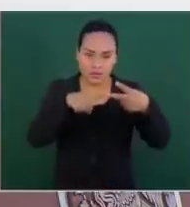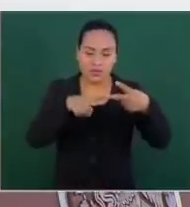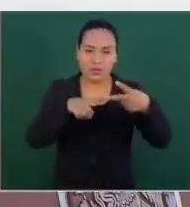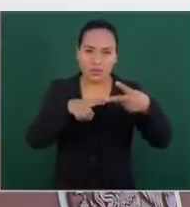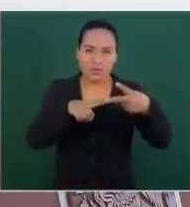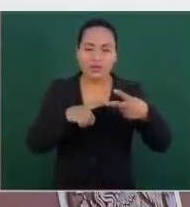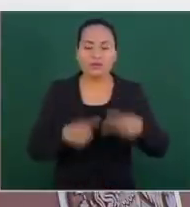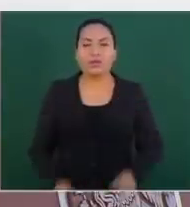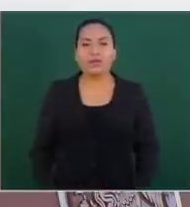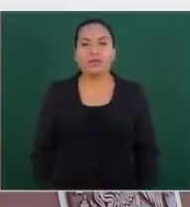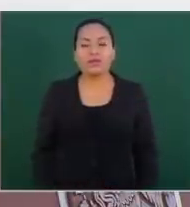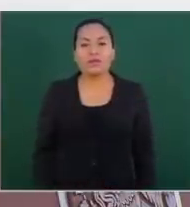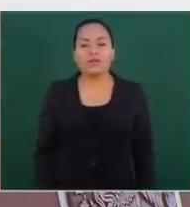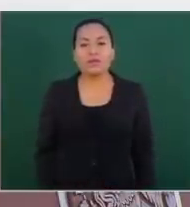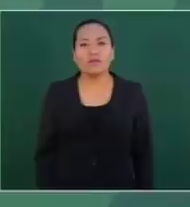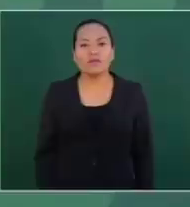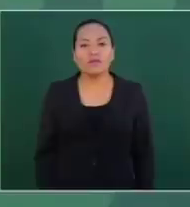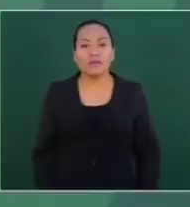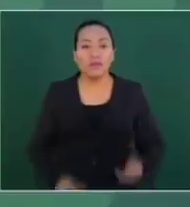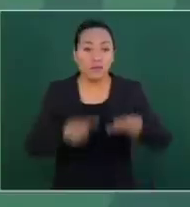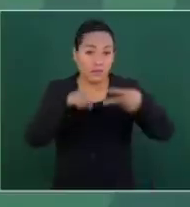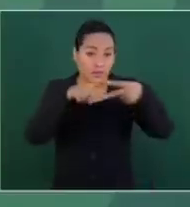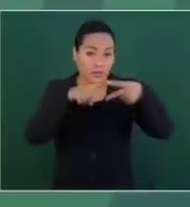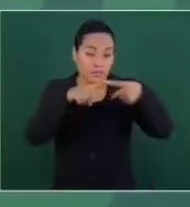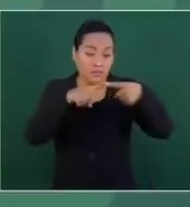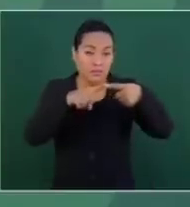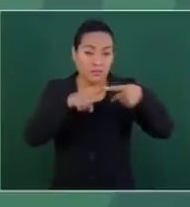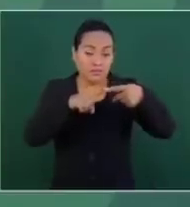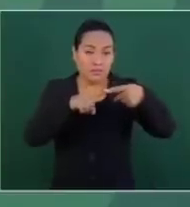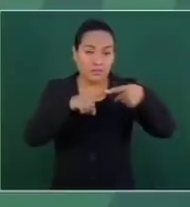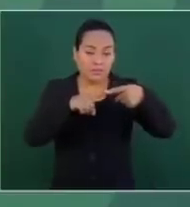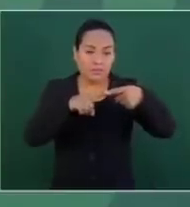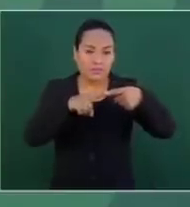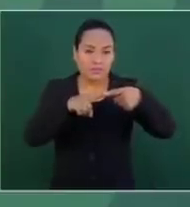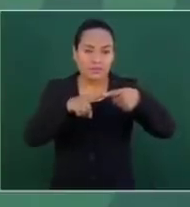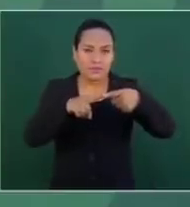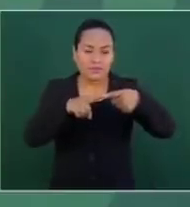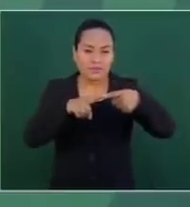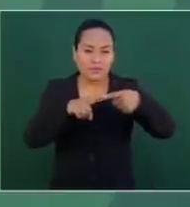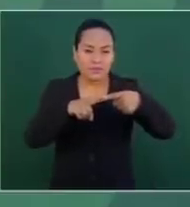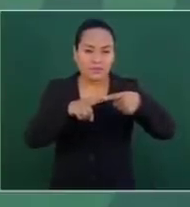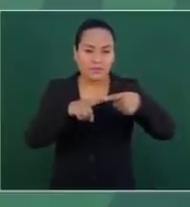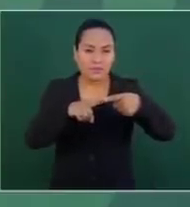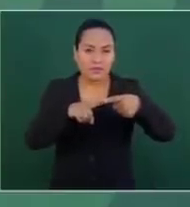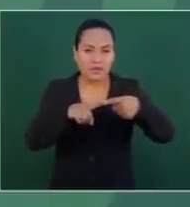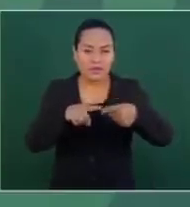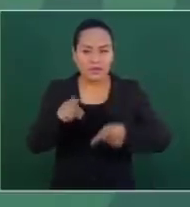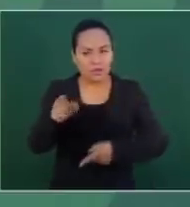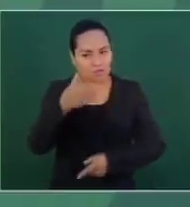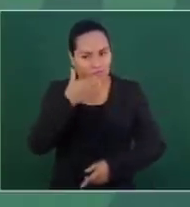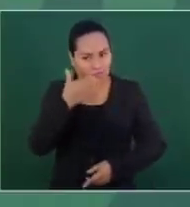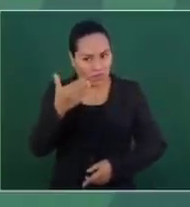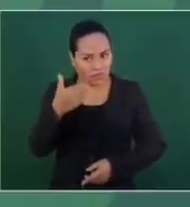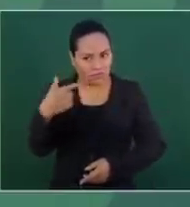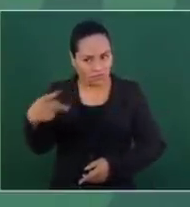Una, hacerte un reconocimiento a ti